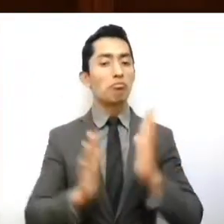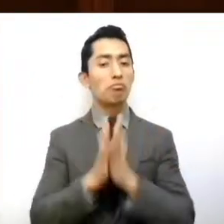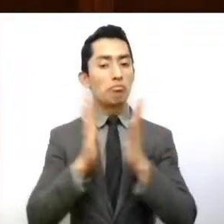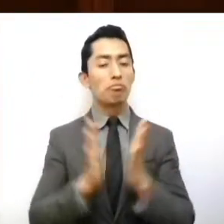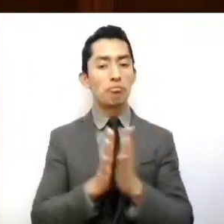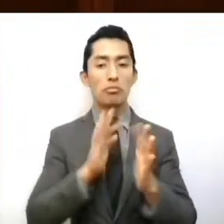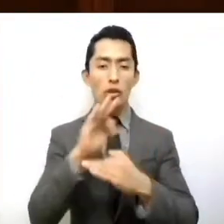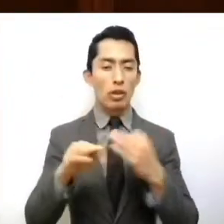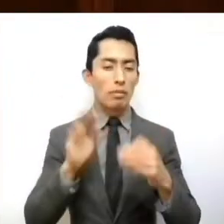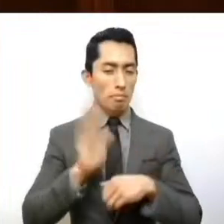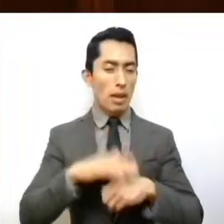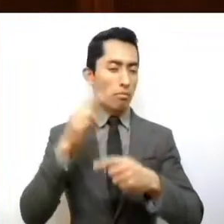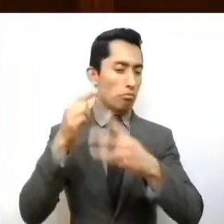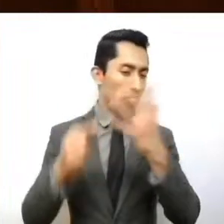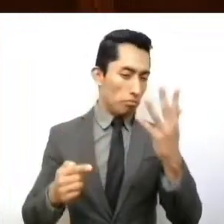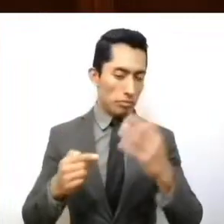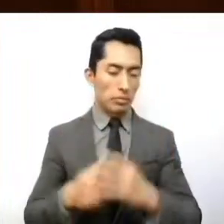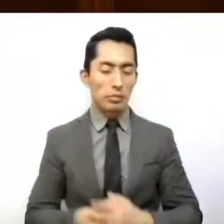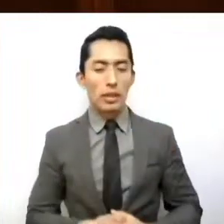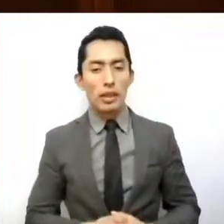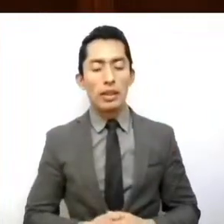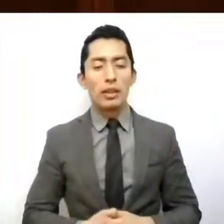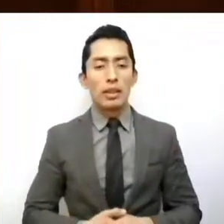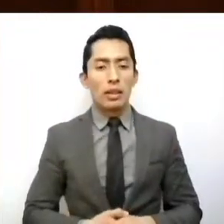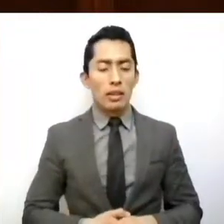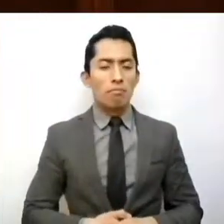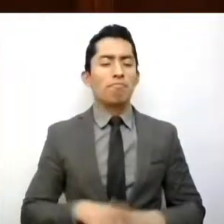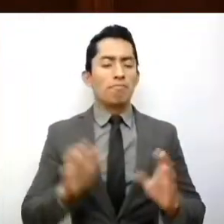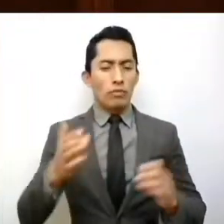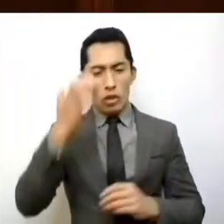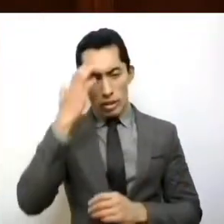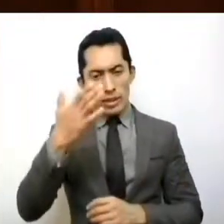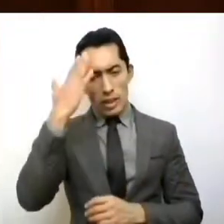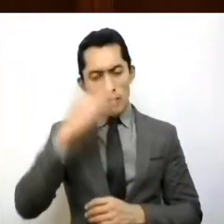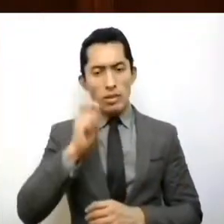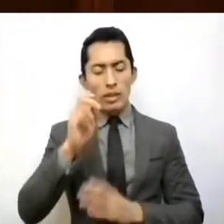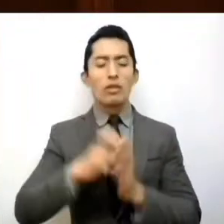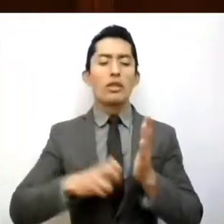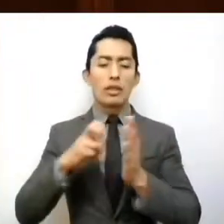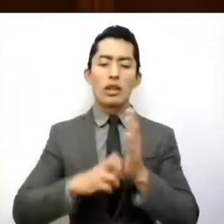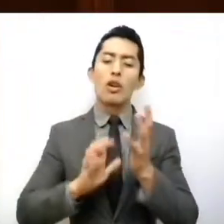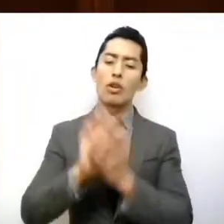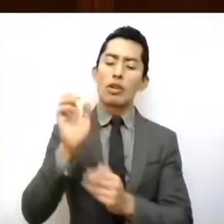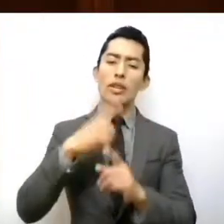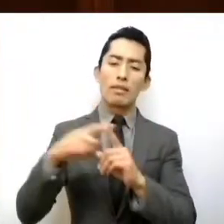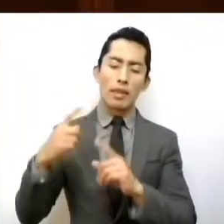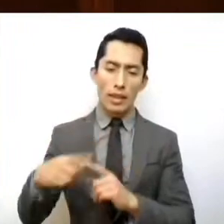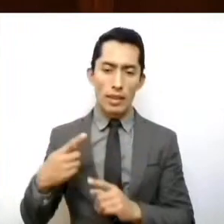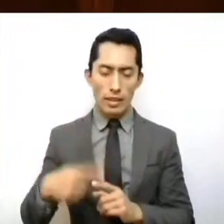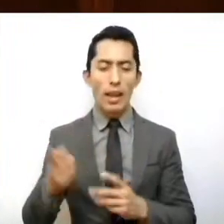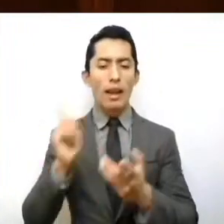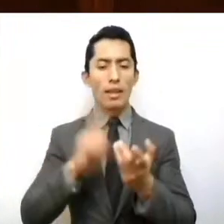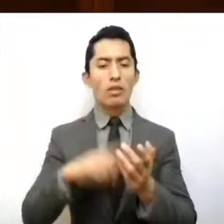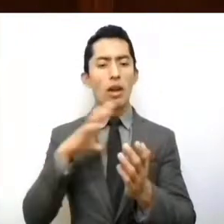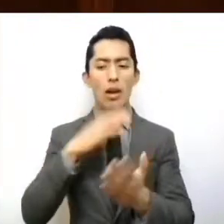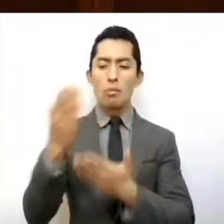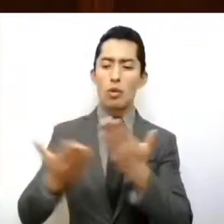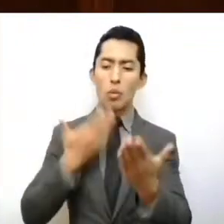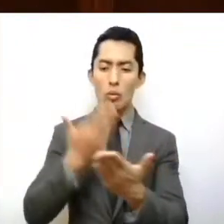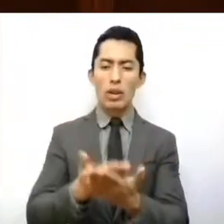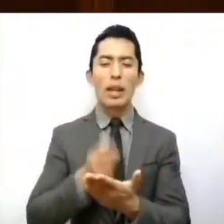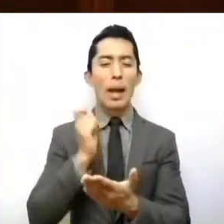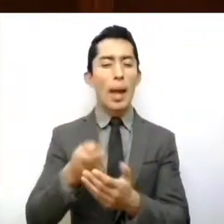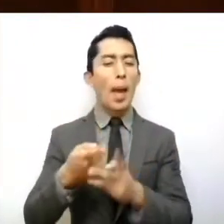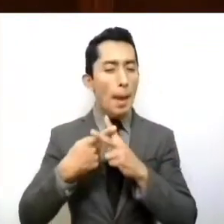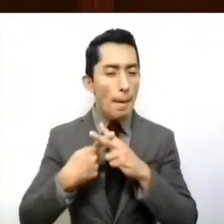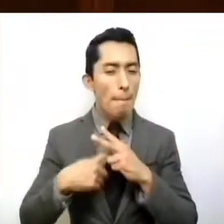entre otros más. Estamos conscientes de que las reformas constitucionales que se presentan, son tan sólo el primer paso del